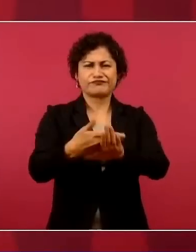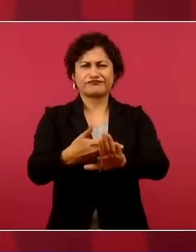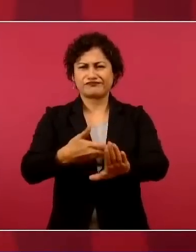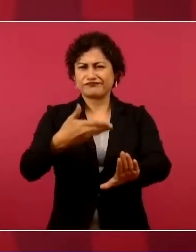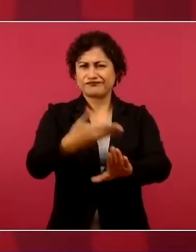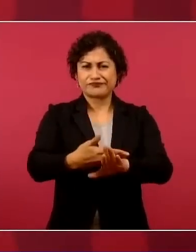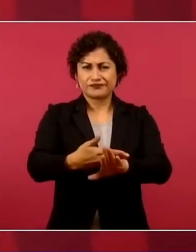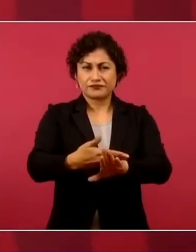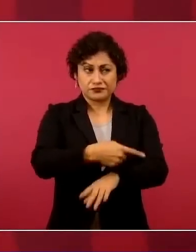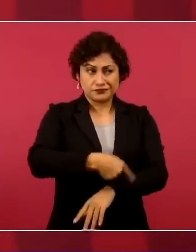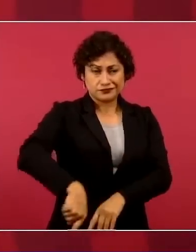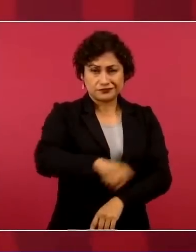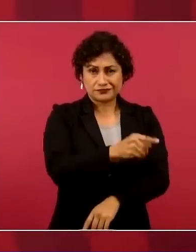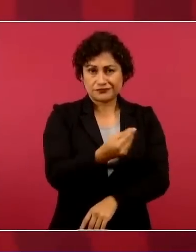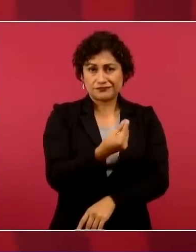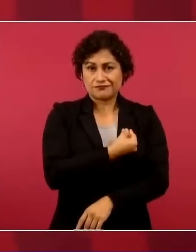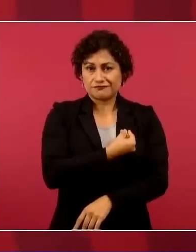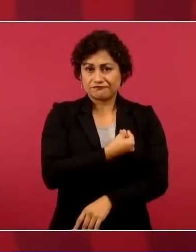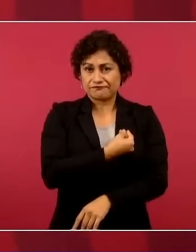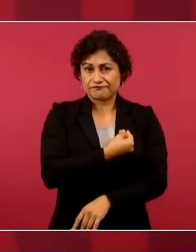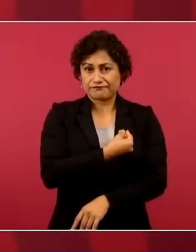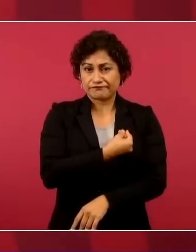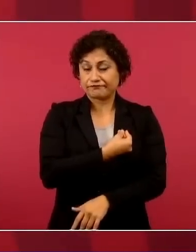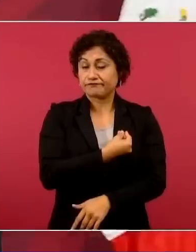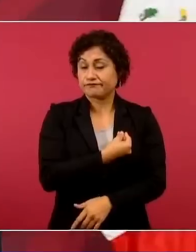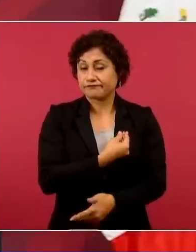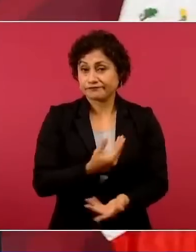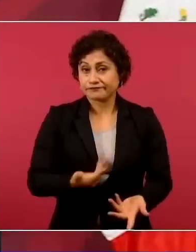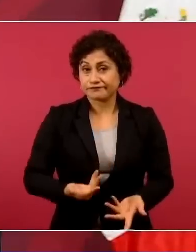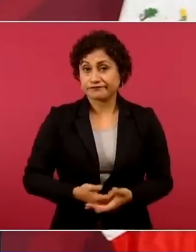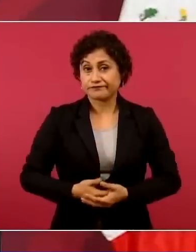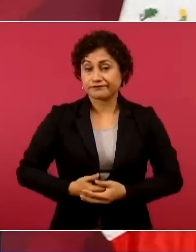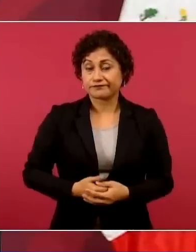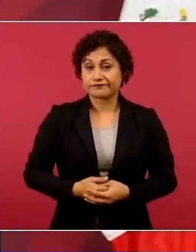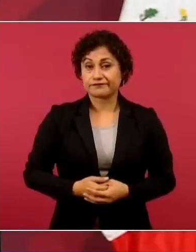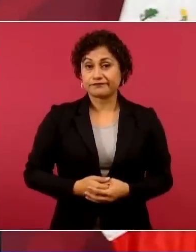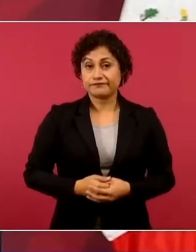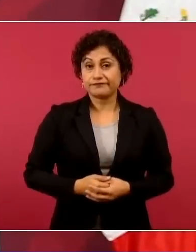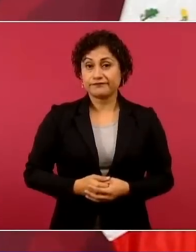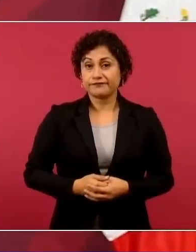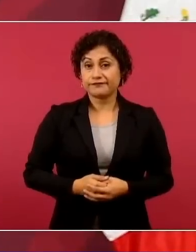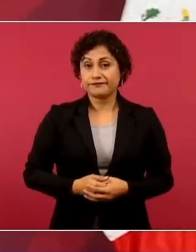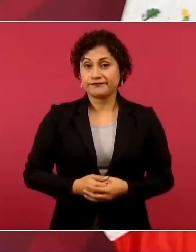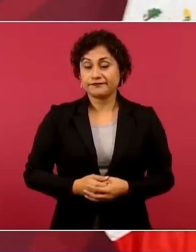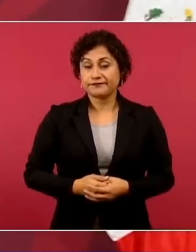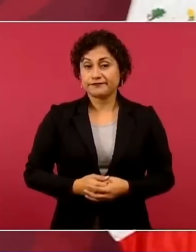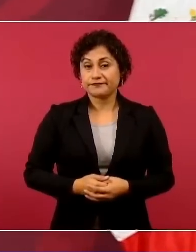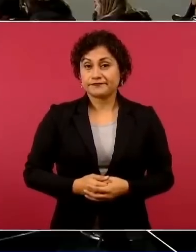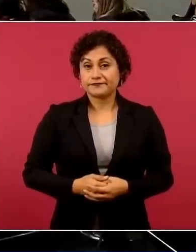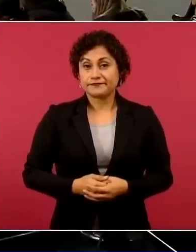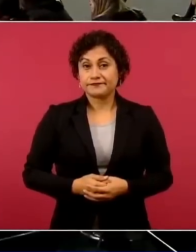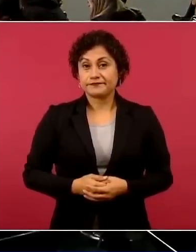que no